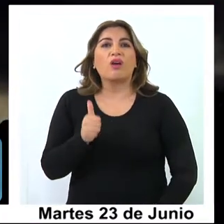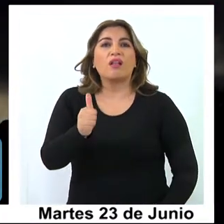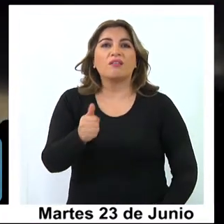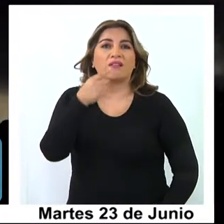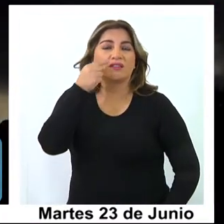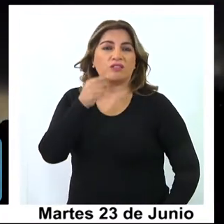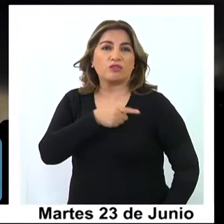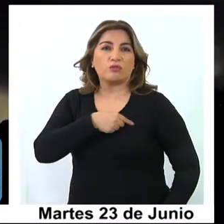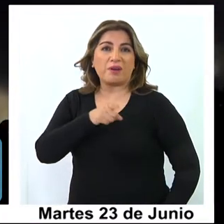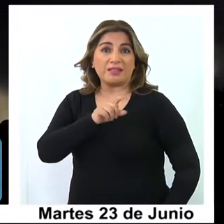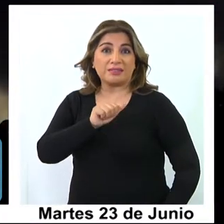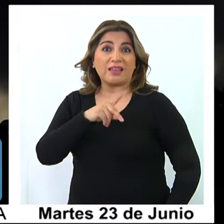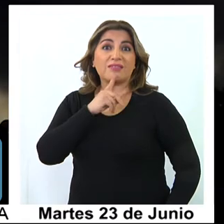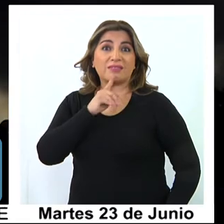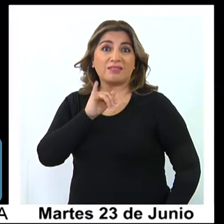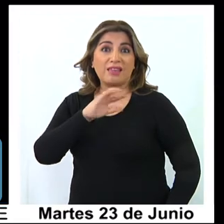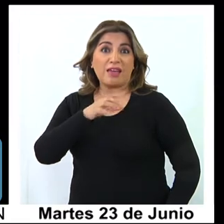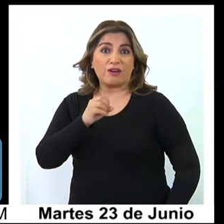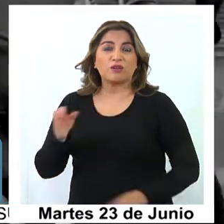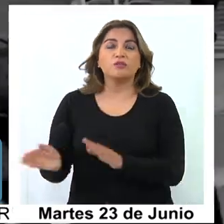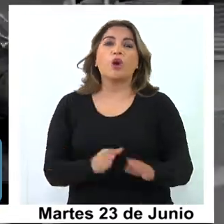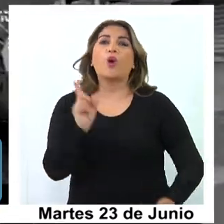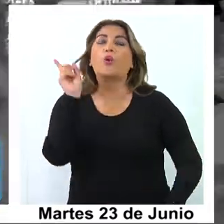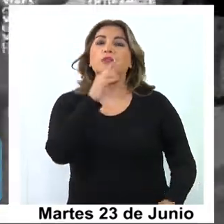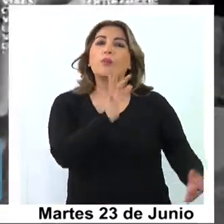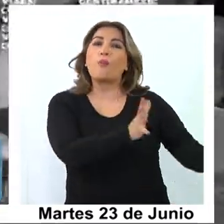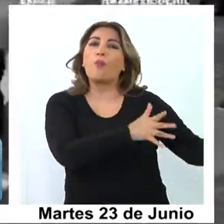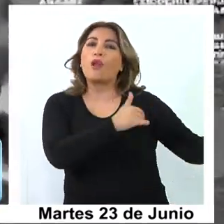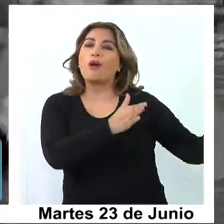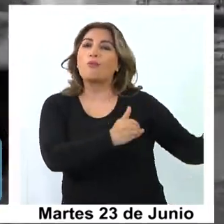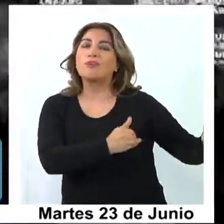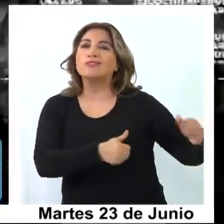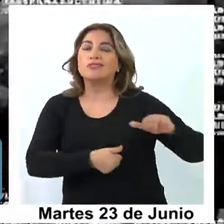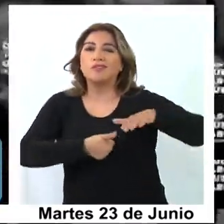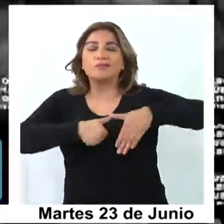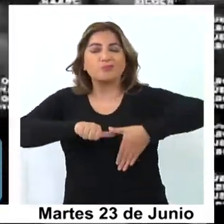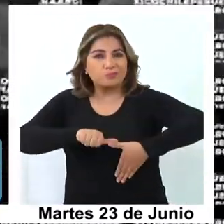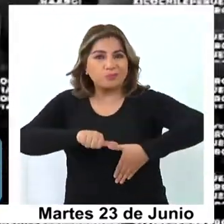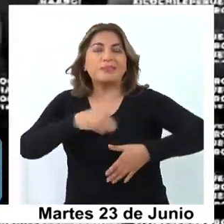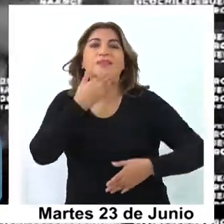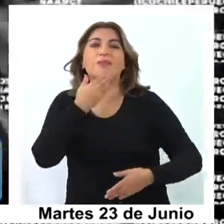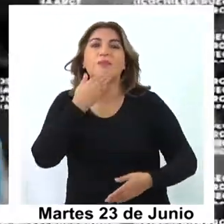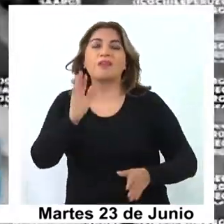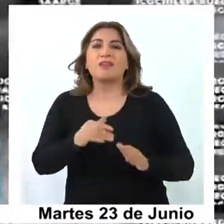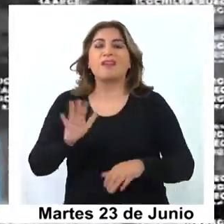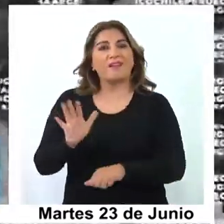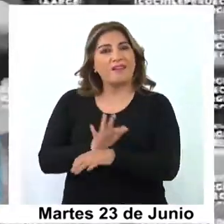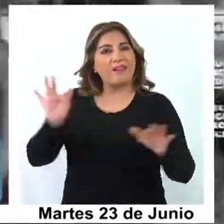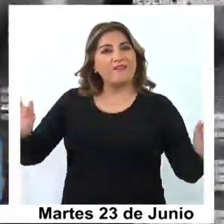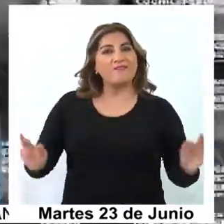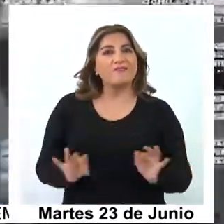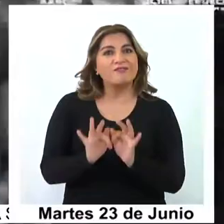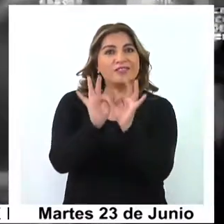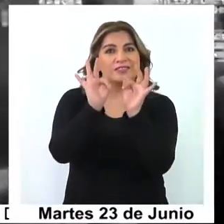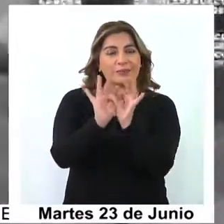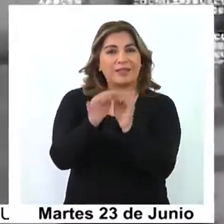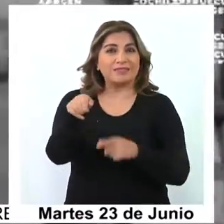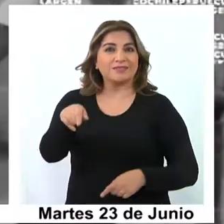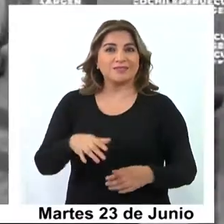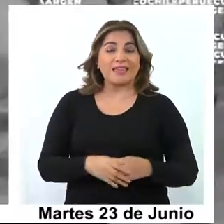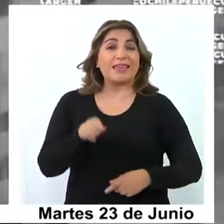Serreno. Por último, la poesía hispanoamericana estará presente en el Festival Matute Poéticas Transfronterizas,